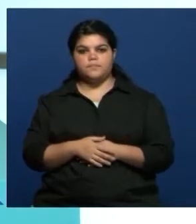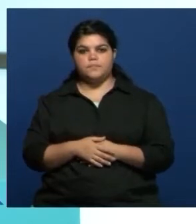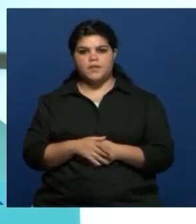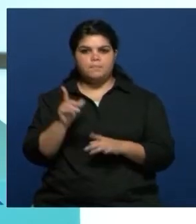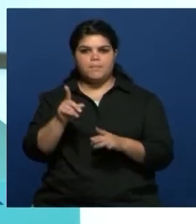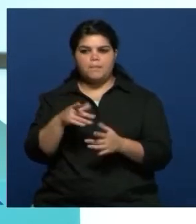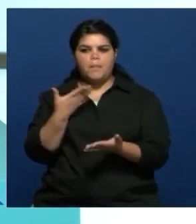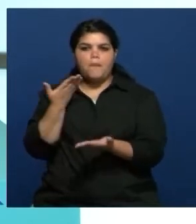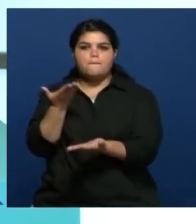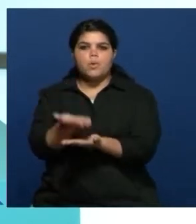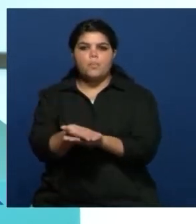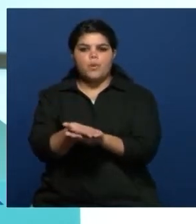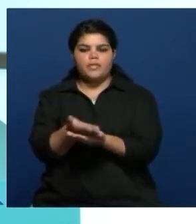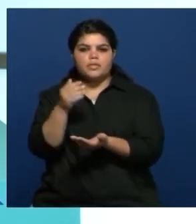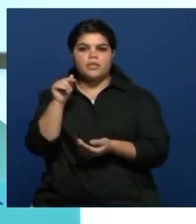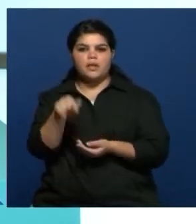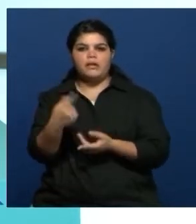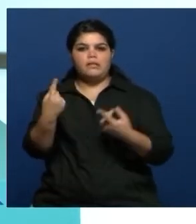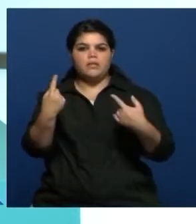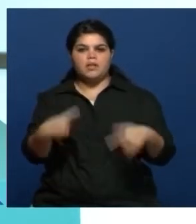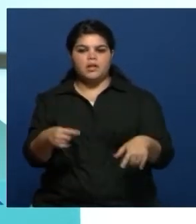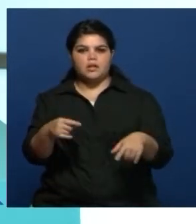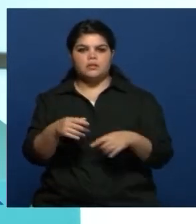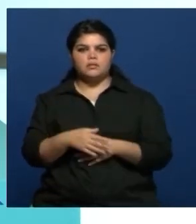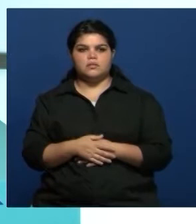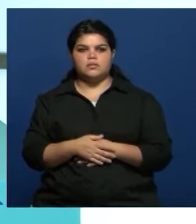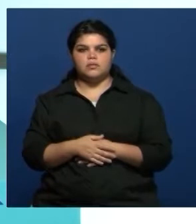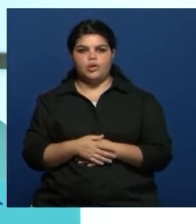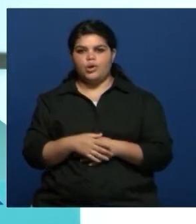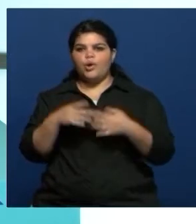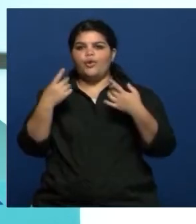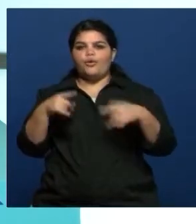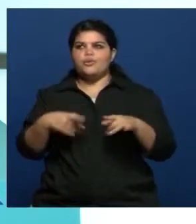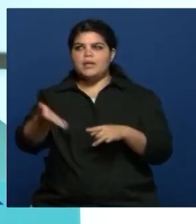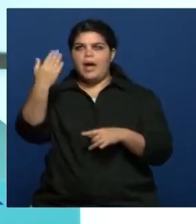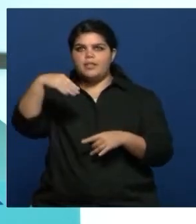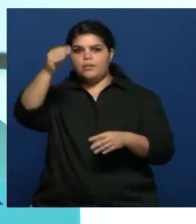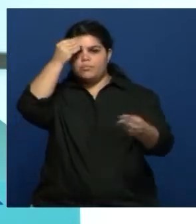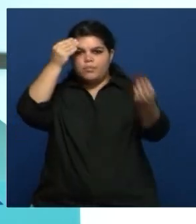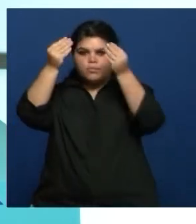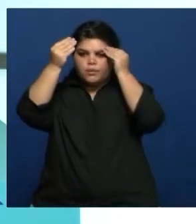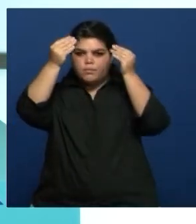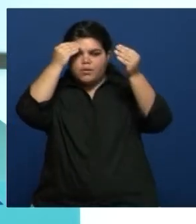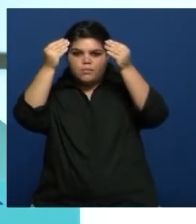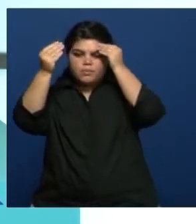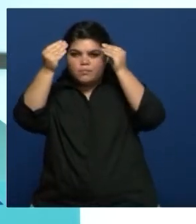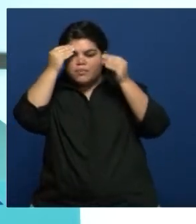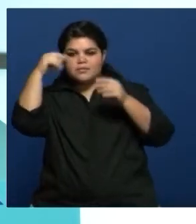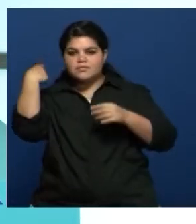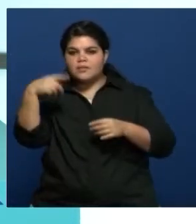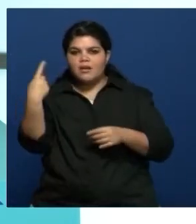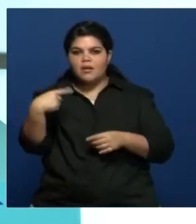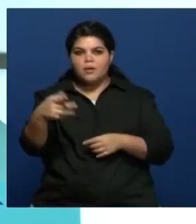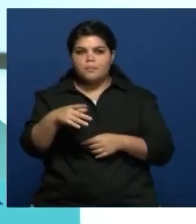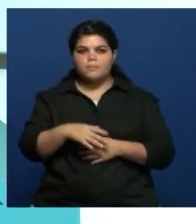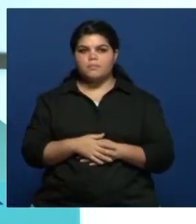dinámica y de sacarse de encima como un montón de cosas y de formas, ¿no? Venimos cargados en general.